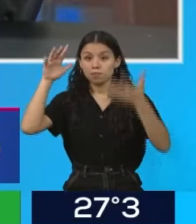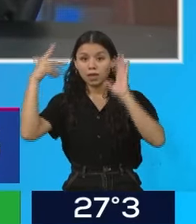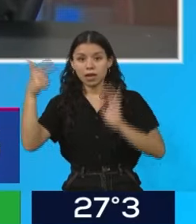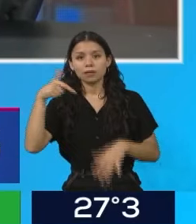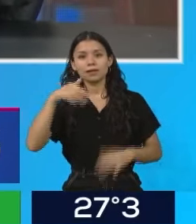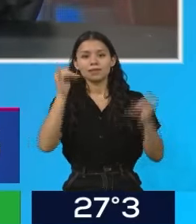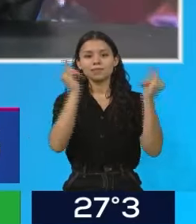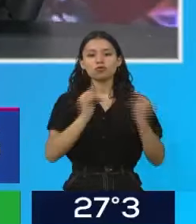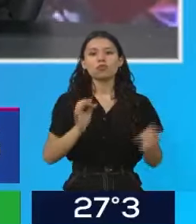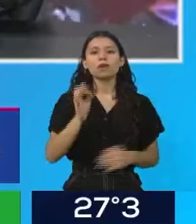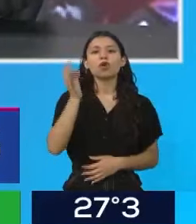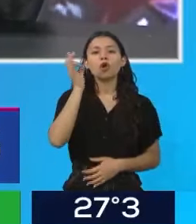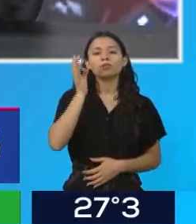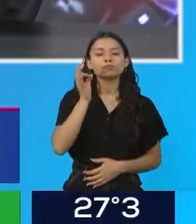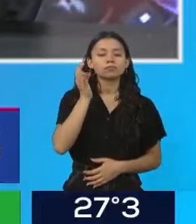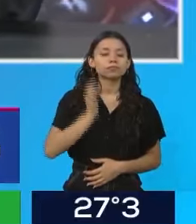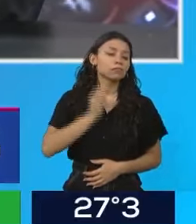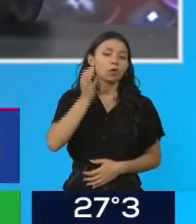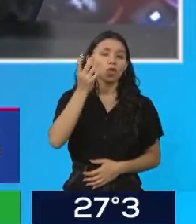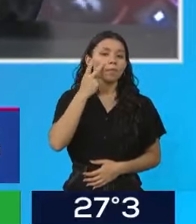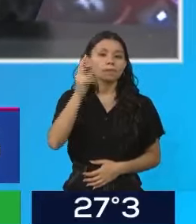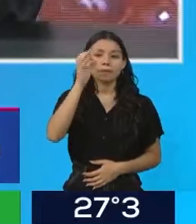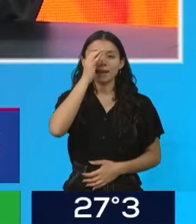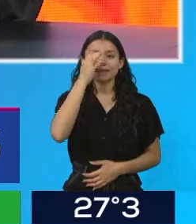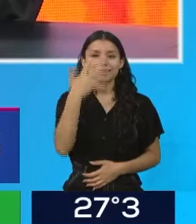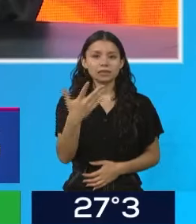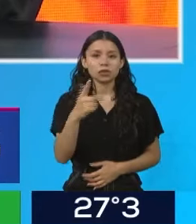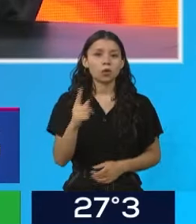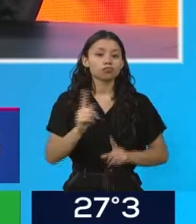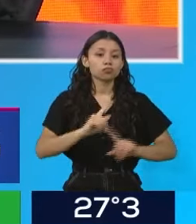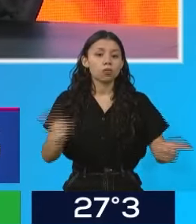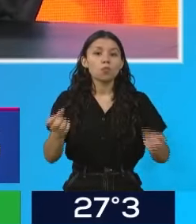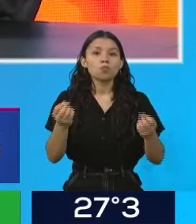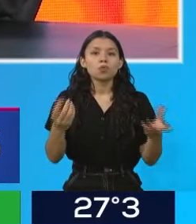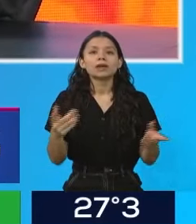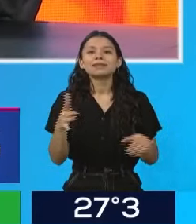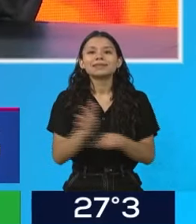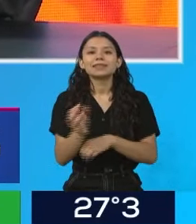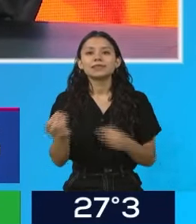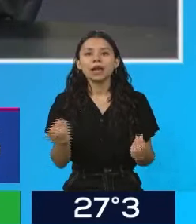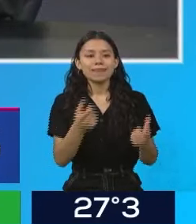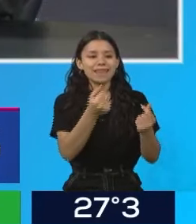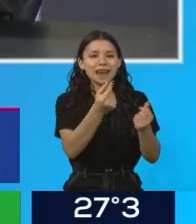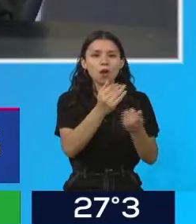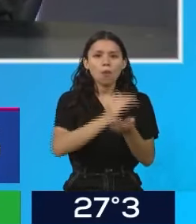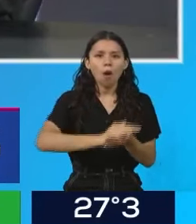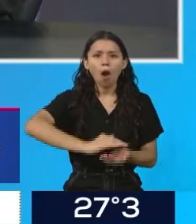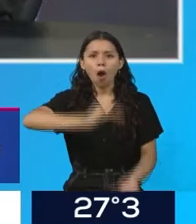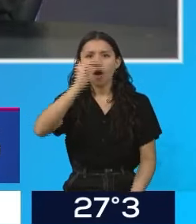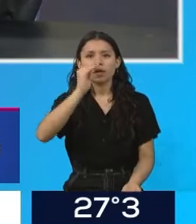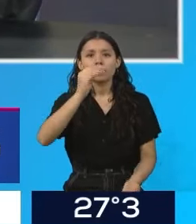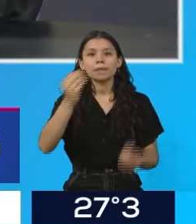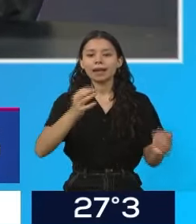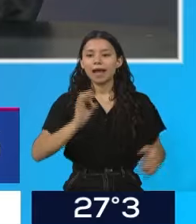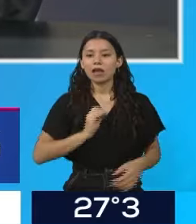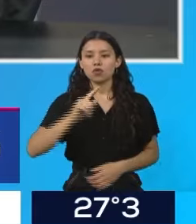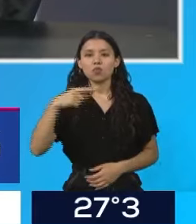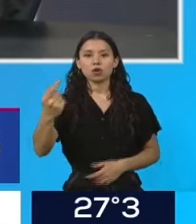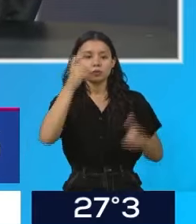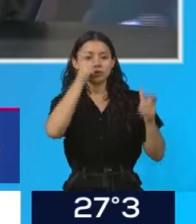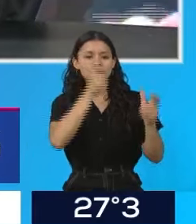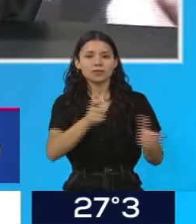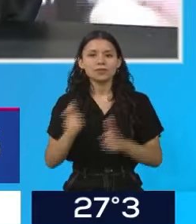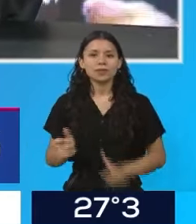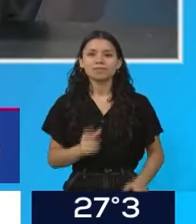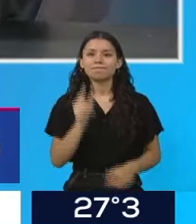2025 porque podría contar con un volumen de dinero importantísimo sin control parlamentario para el año que viene. Se habla